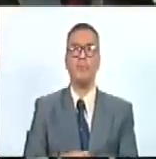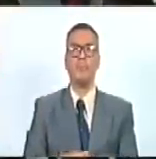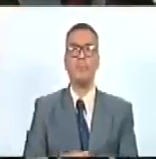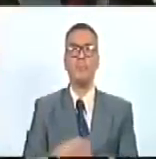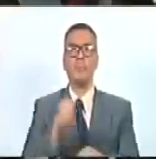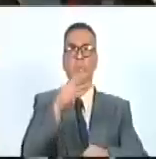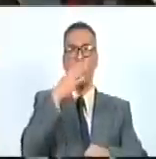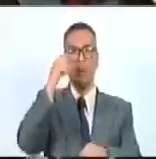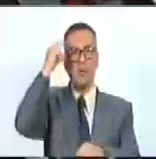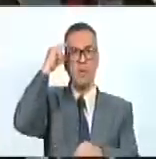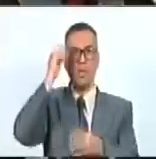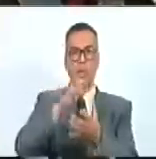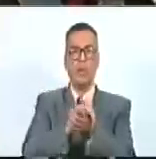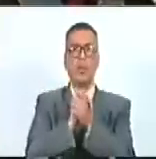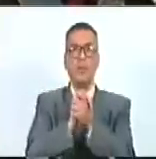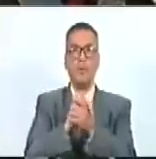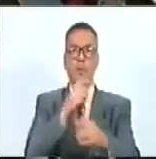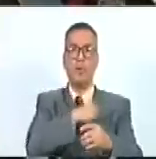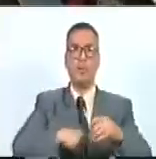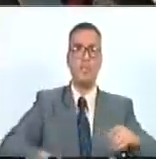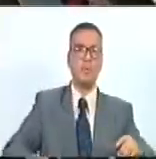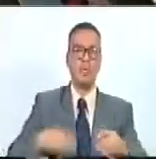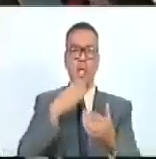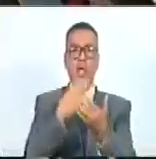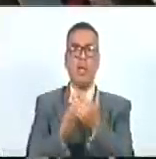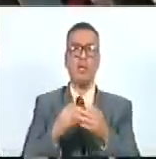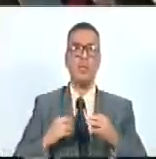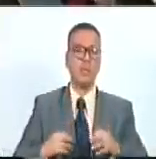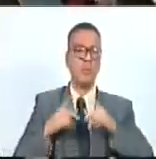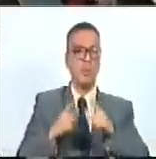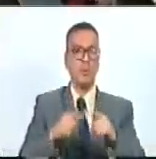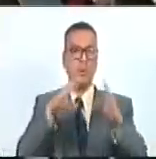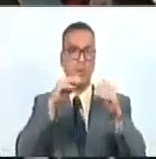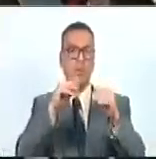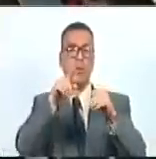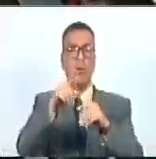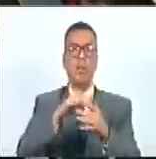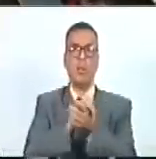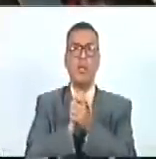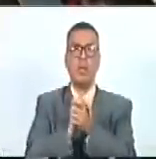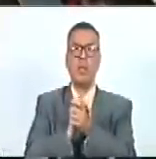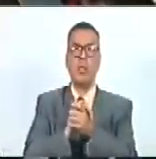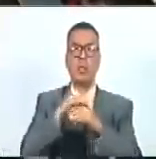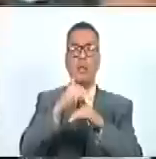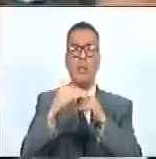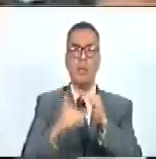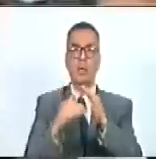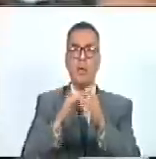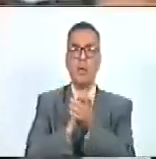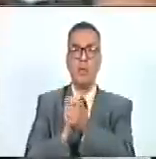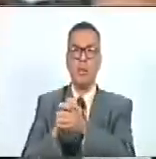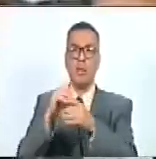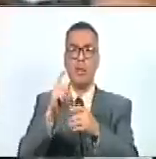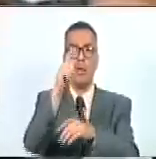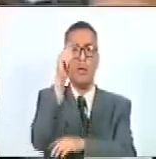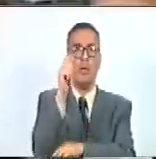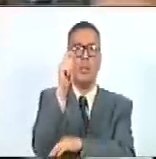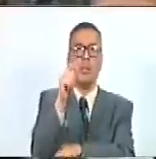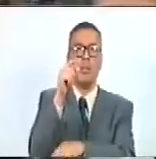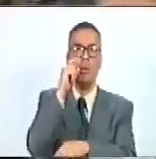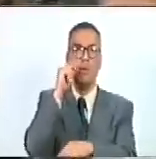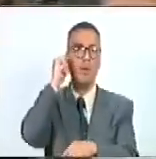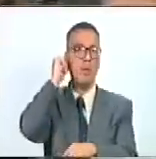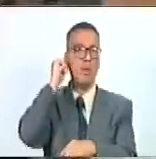Buenos días, compañero presidente. Muchísimas gracias por el derecho de palabra, compañero primer vicepresidente y segunda vicepresidenta de este Parlamento,